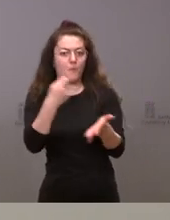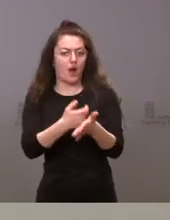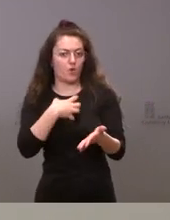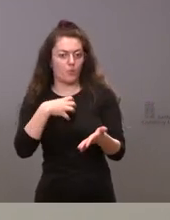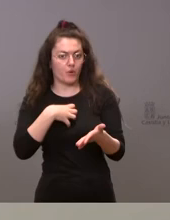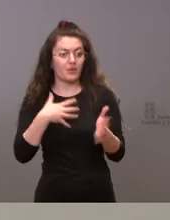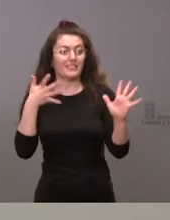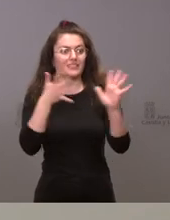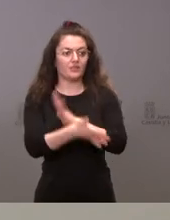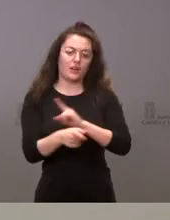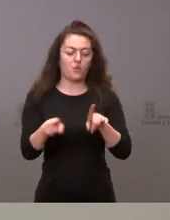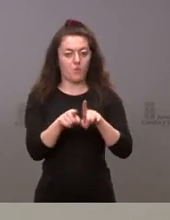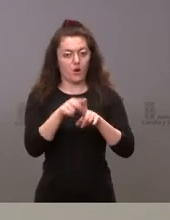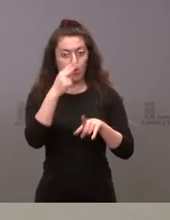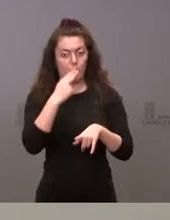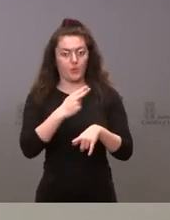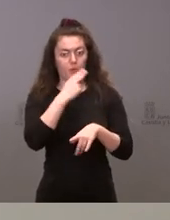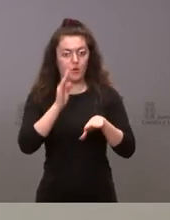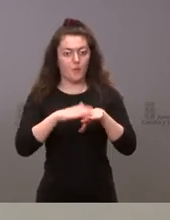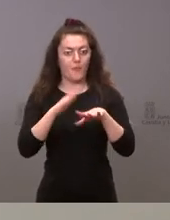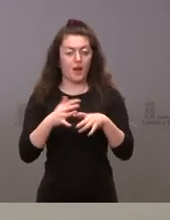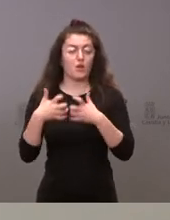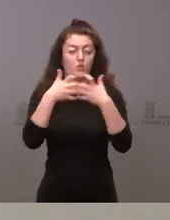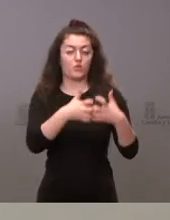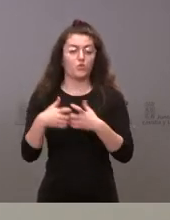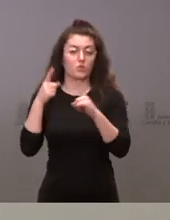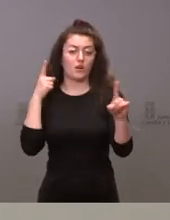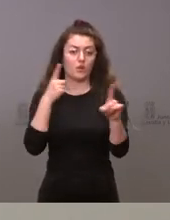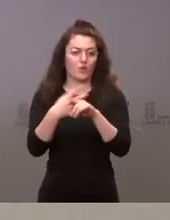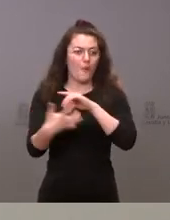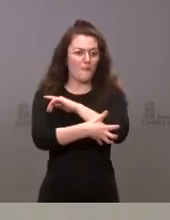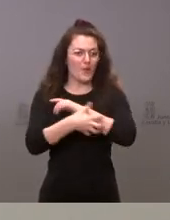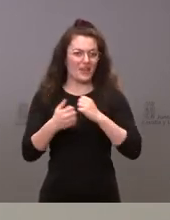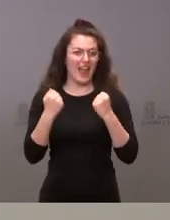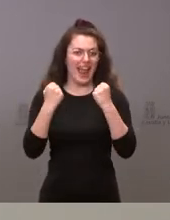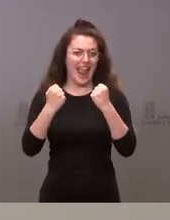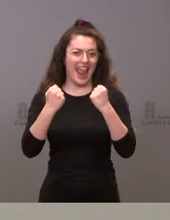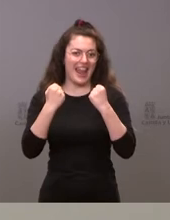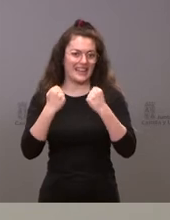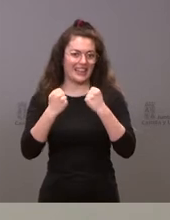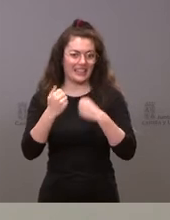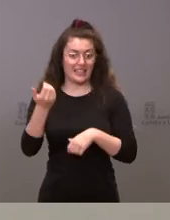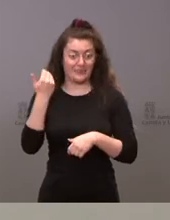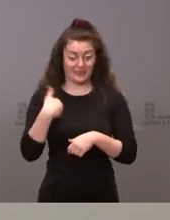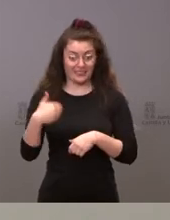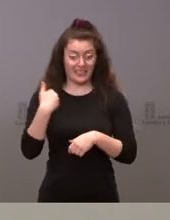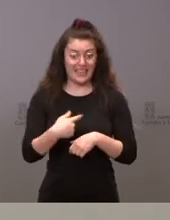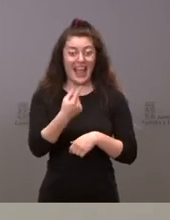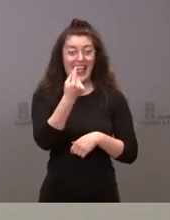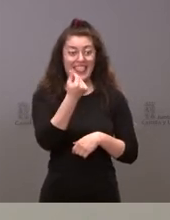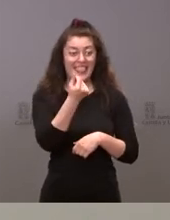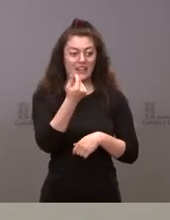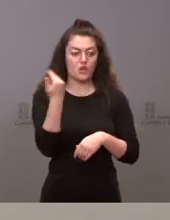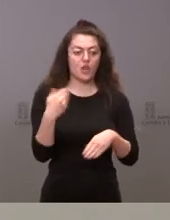compromiso para luchar contra la pobreza energética esos 130 euros están ya en los bolsillos de 45.000 personas de Castilla y León